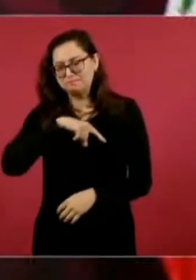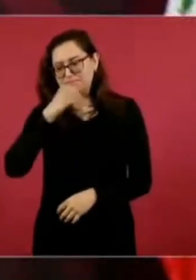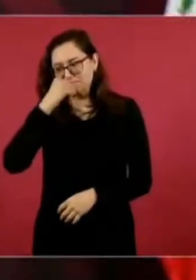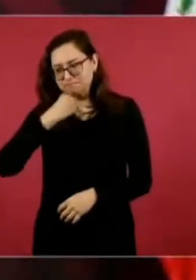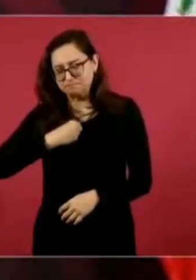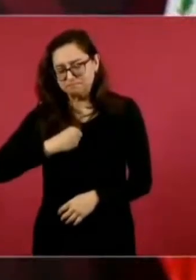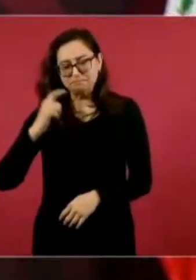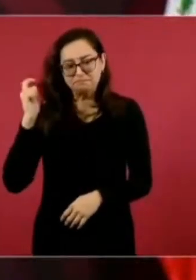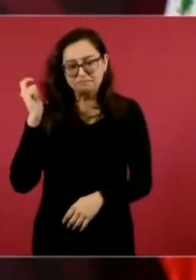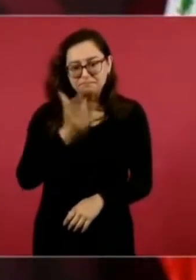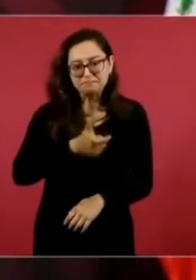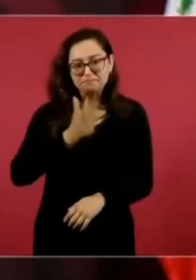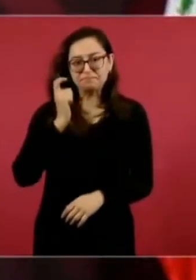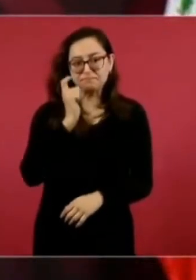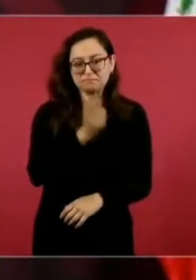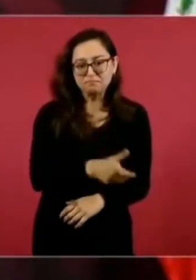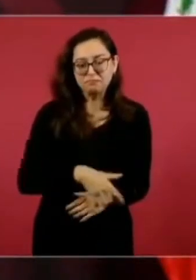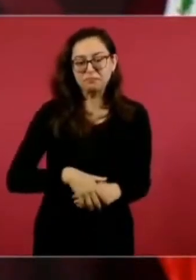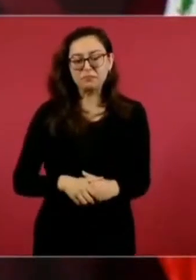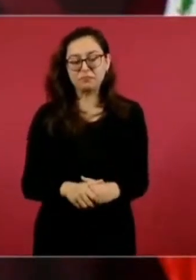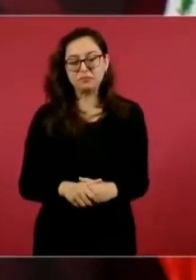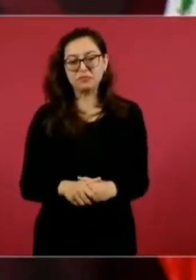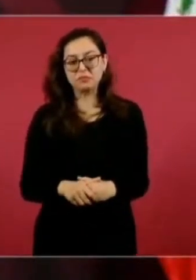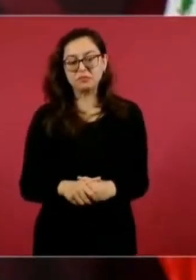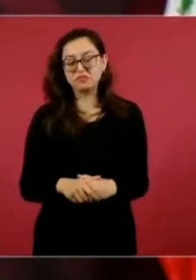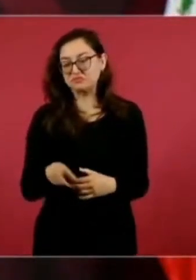el 10, 15 por ciento.